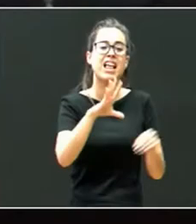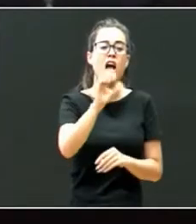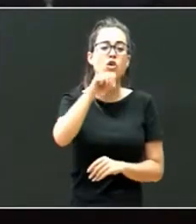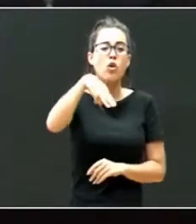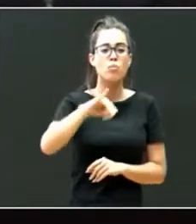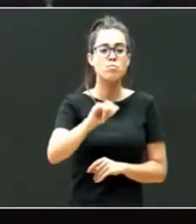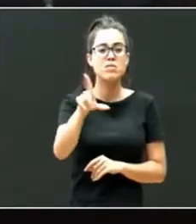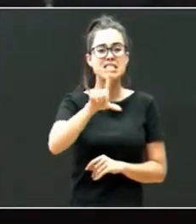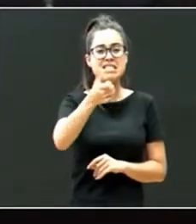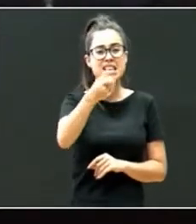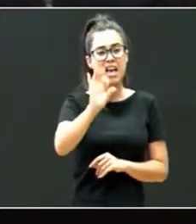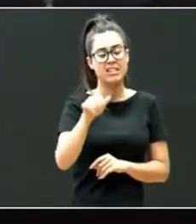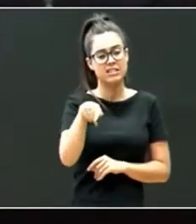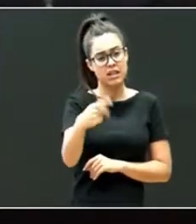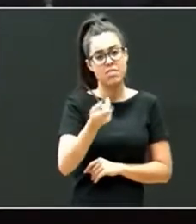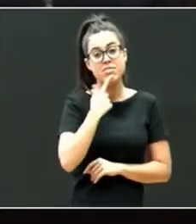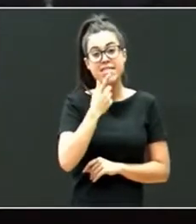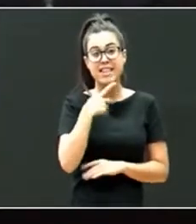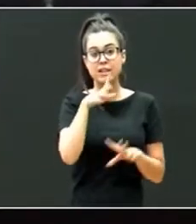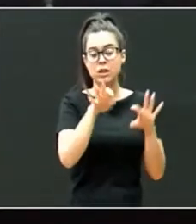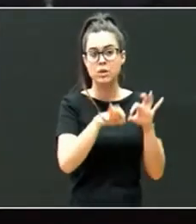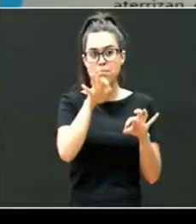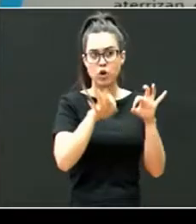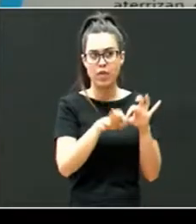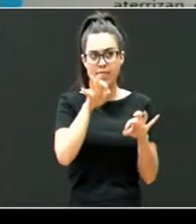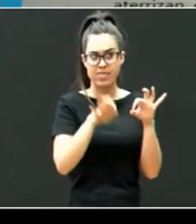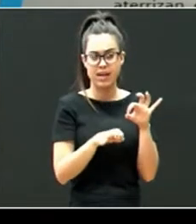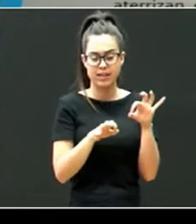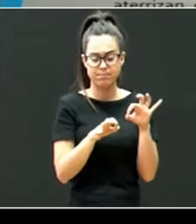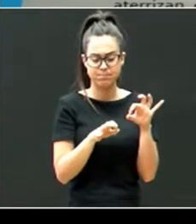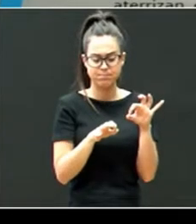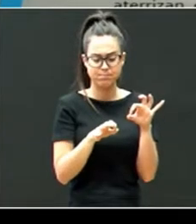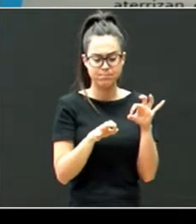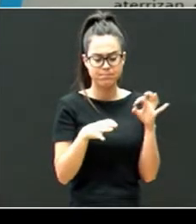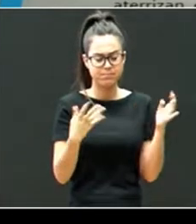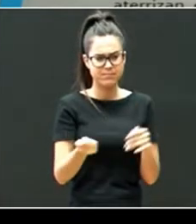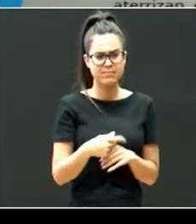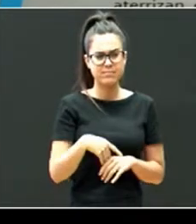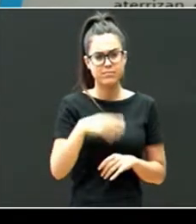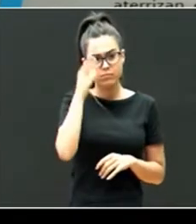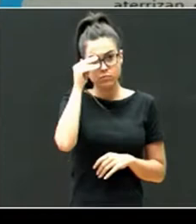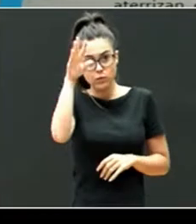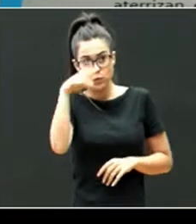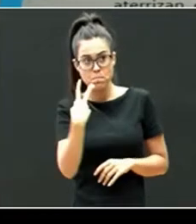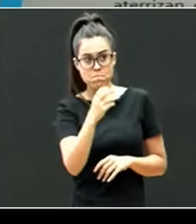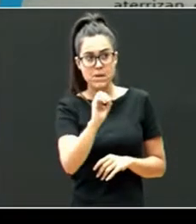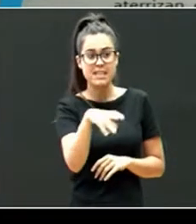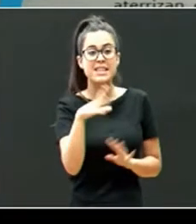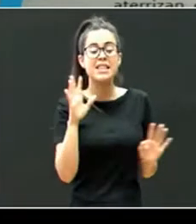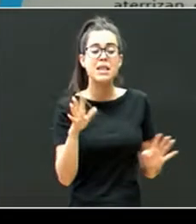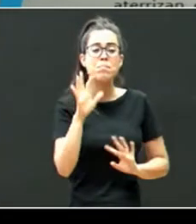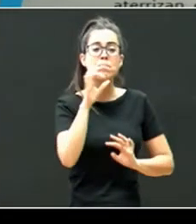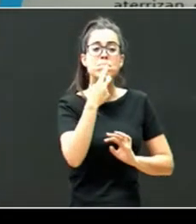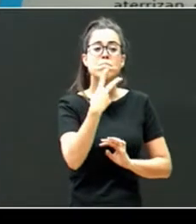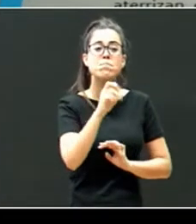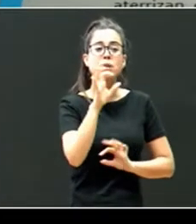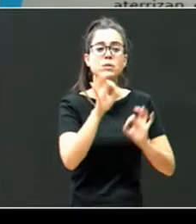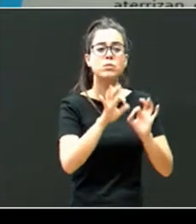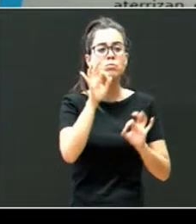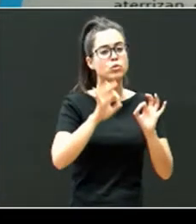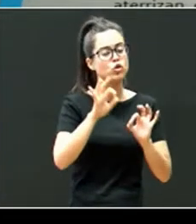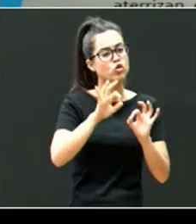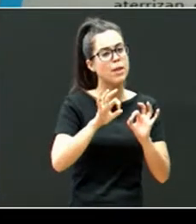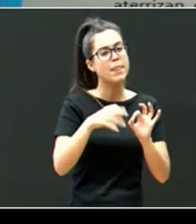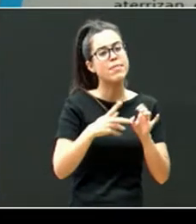se suman estos porcentajes, se desprende que en torno a un 20% de padres e hijos adoptivos se experimentan dificultades para vivir en la